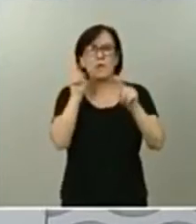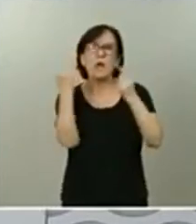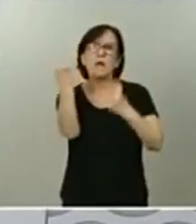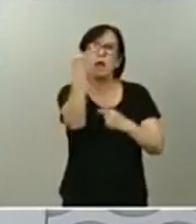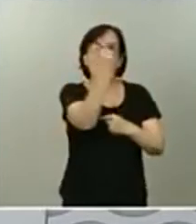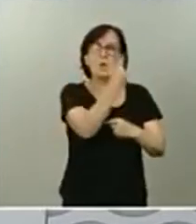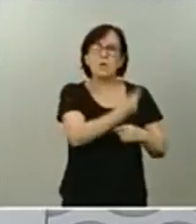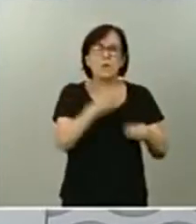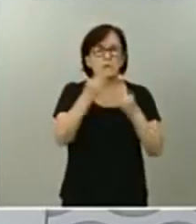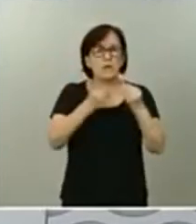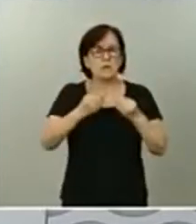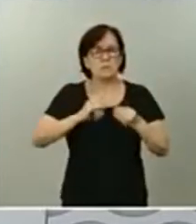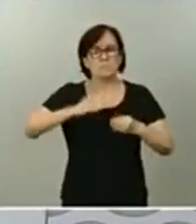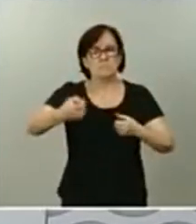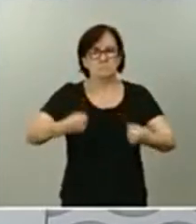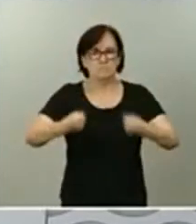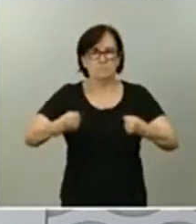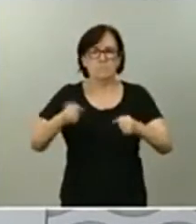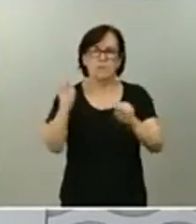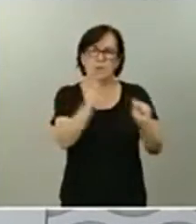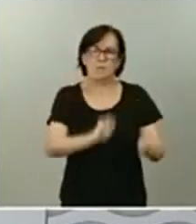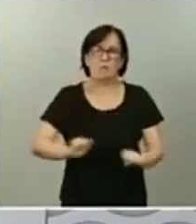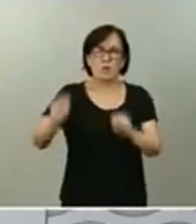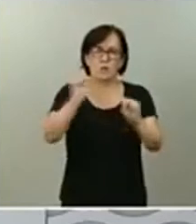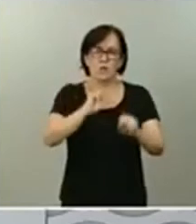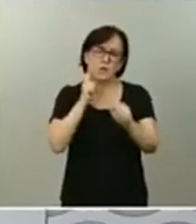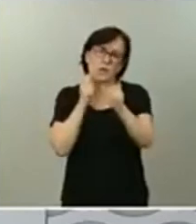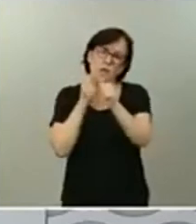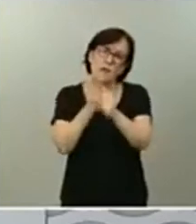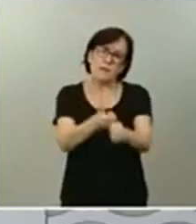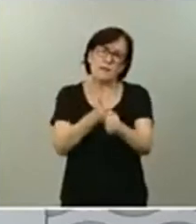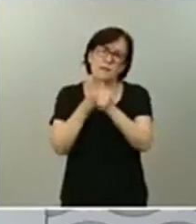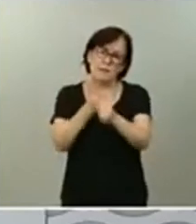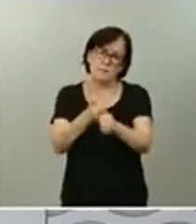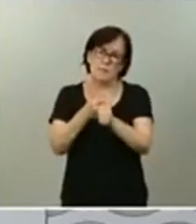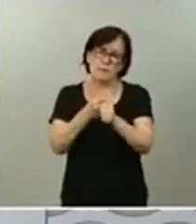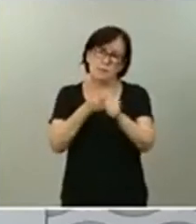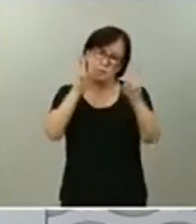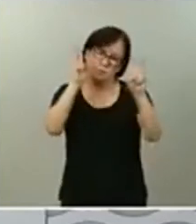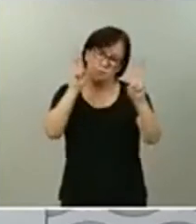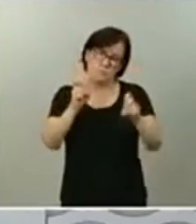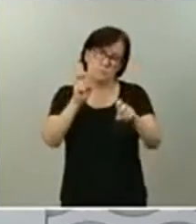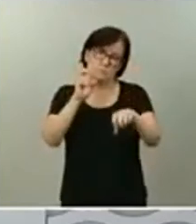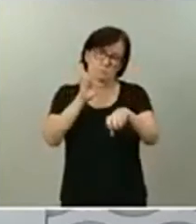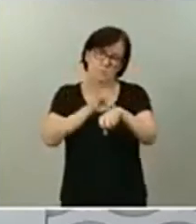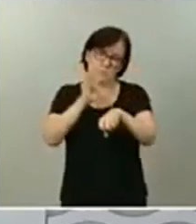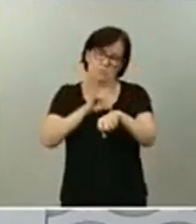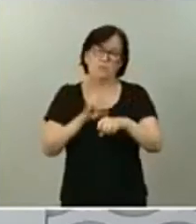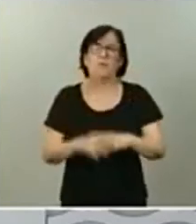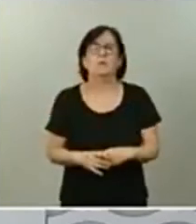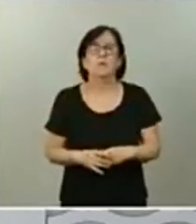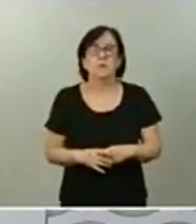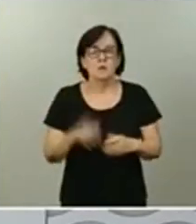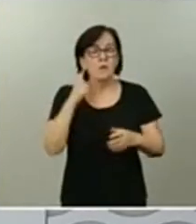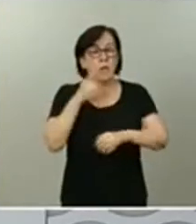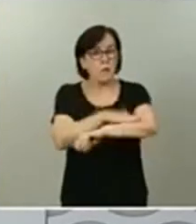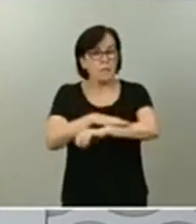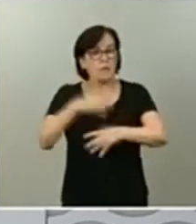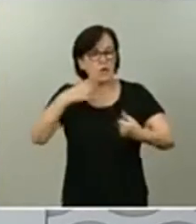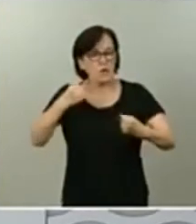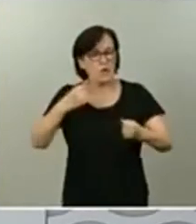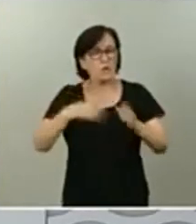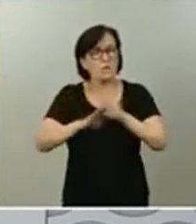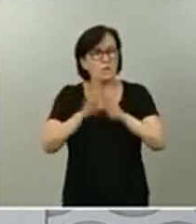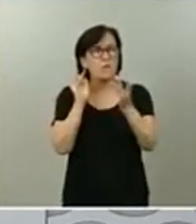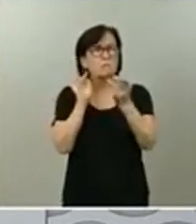reforzar la protección y el seguimiento de los casos. Y el Ministerio de Sanidad sigue trabajando con todas ellas